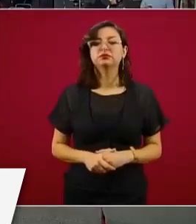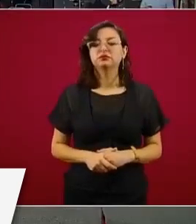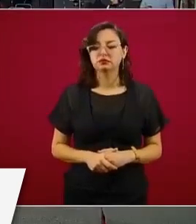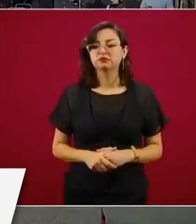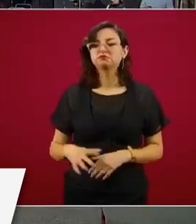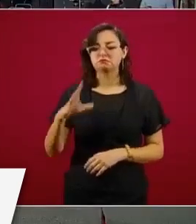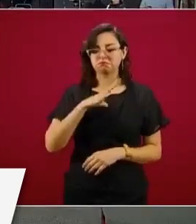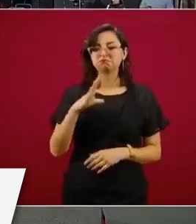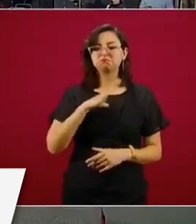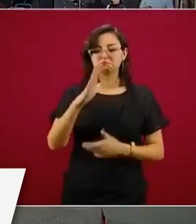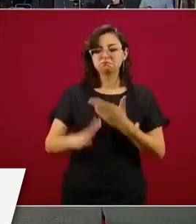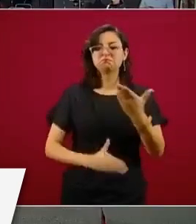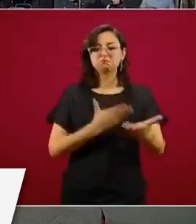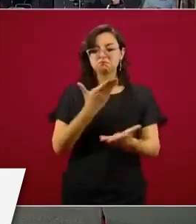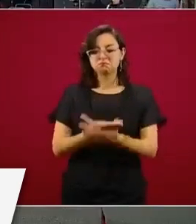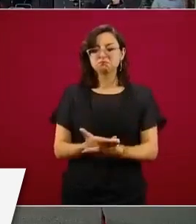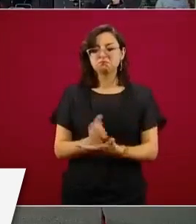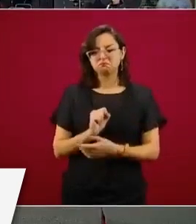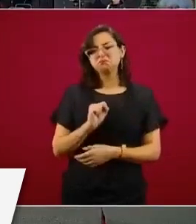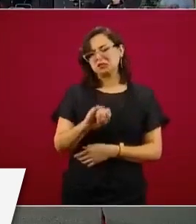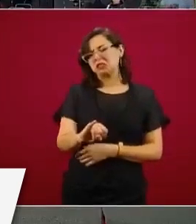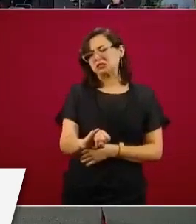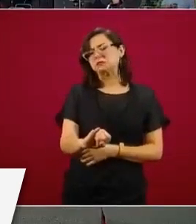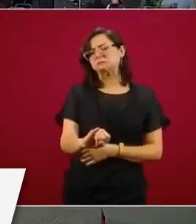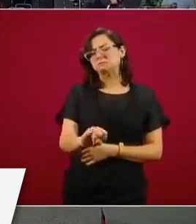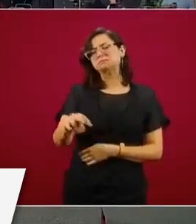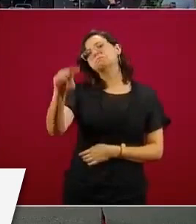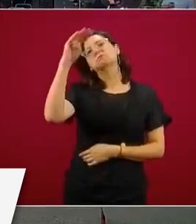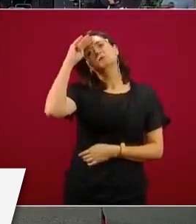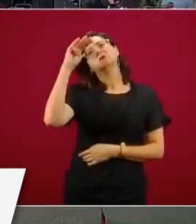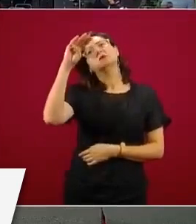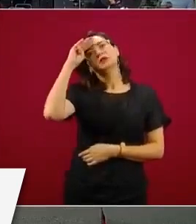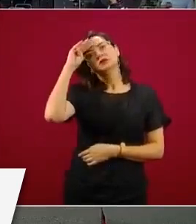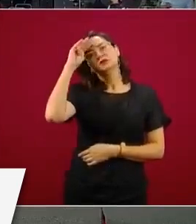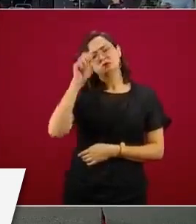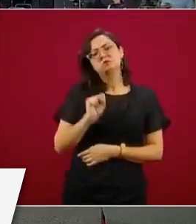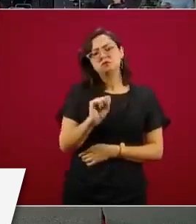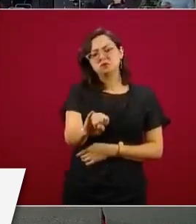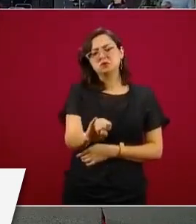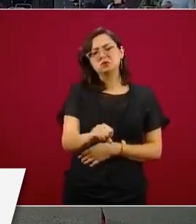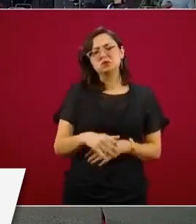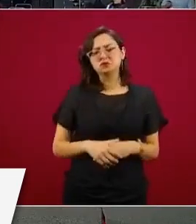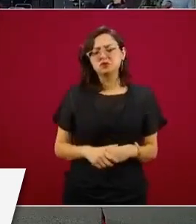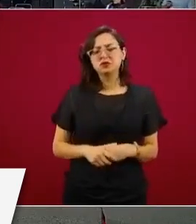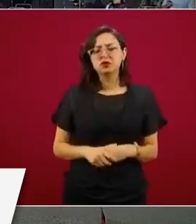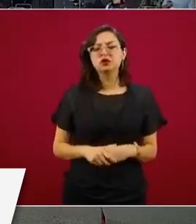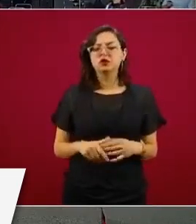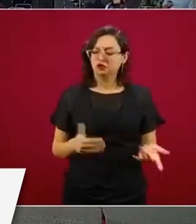sí hay esa posibilidad, sí pensamos por eso que nos vamos a recuperar pronto.